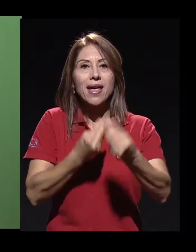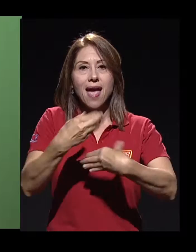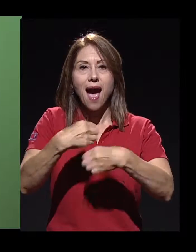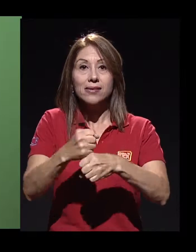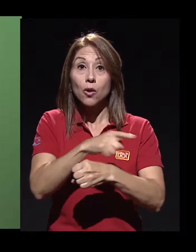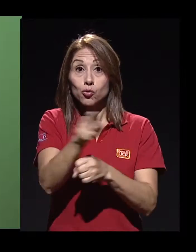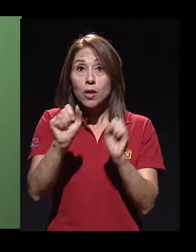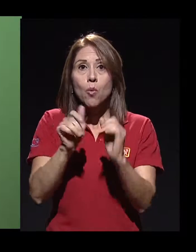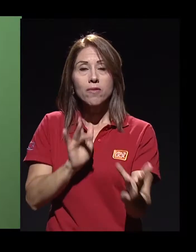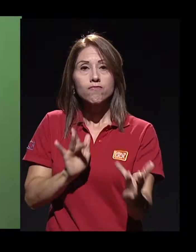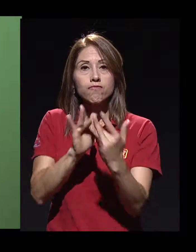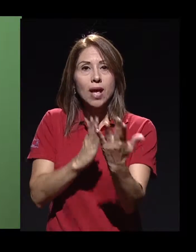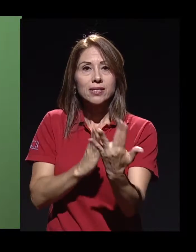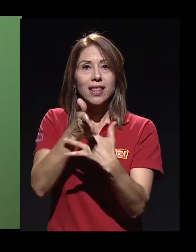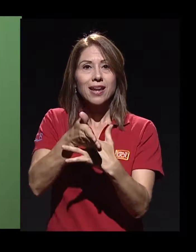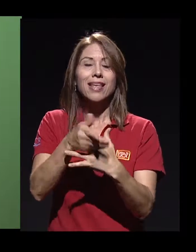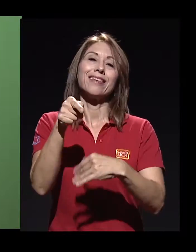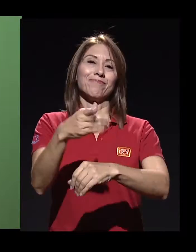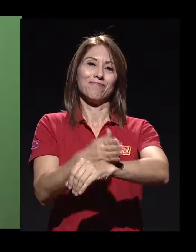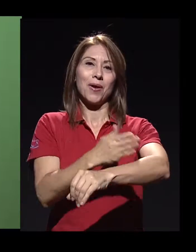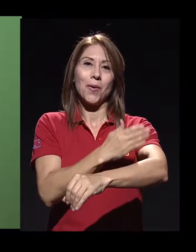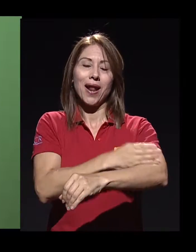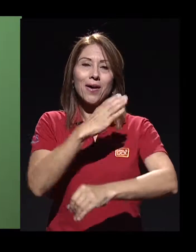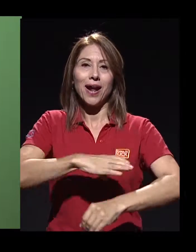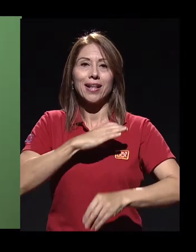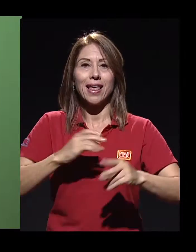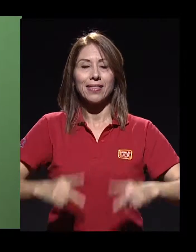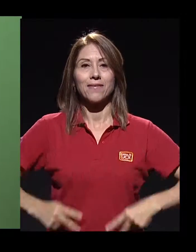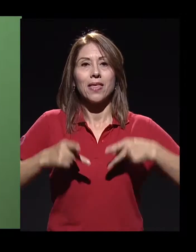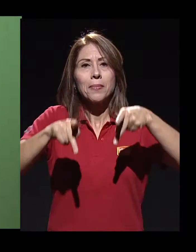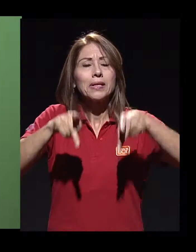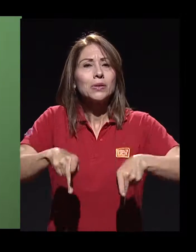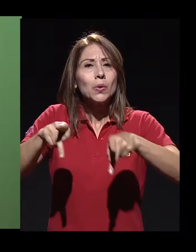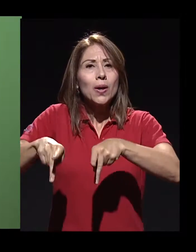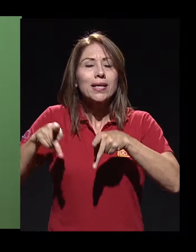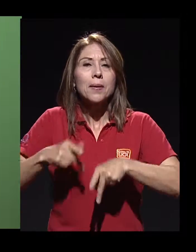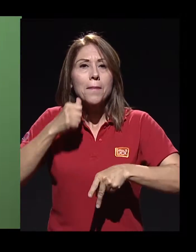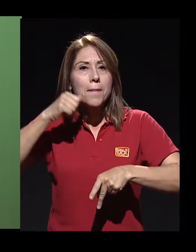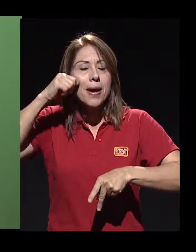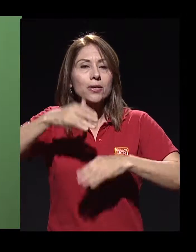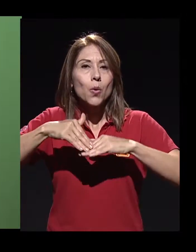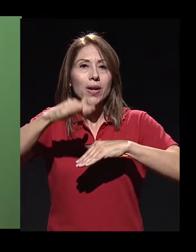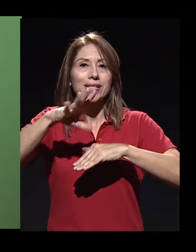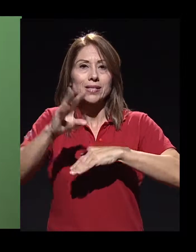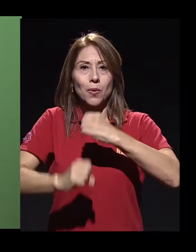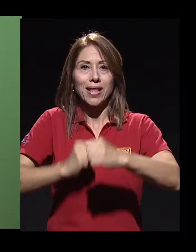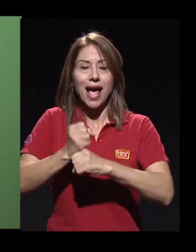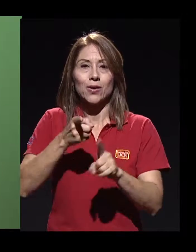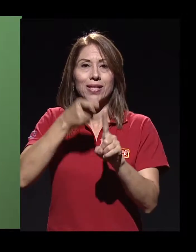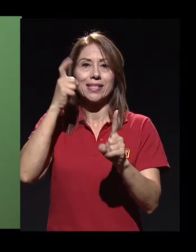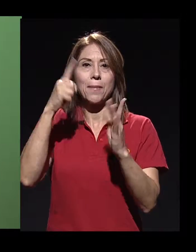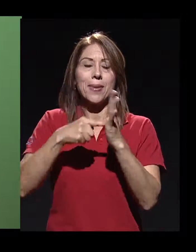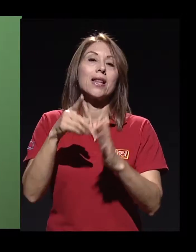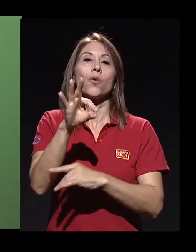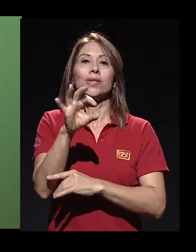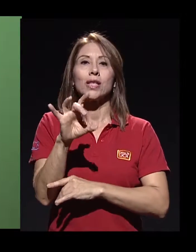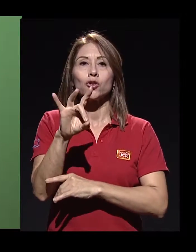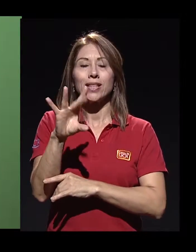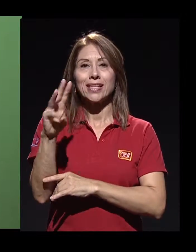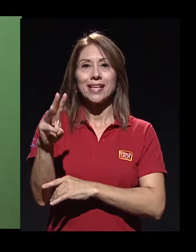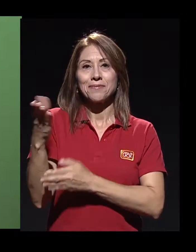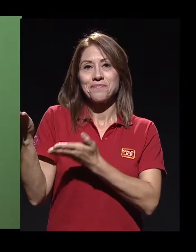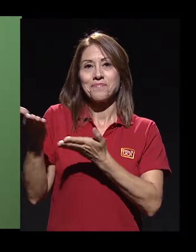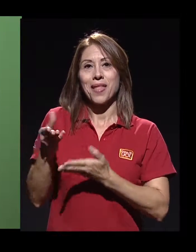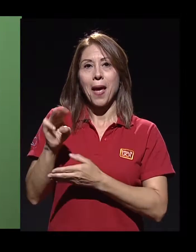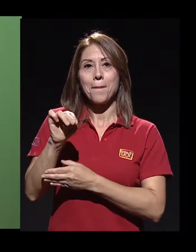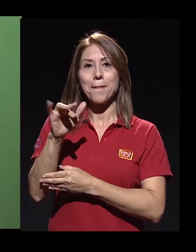y cómo ha mejorado la calidad de vida de miles de personas mayores de 50 años desde 1986. Y nos acompañan para hablar de